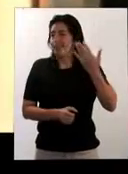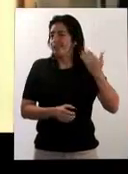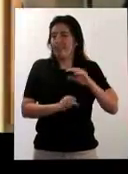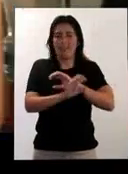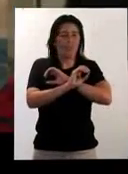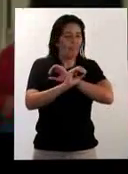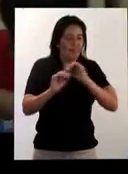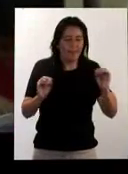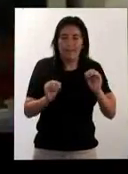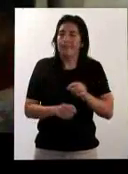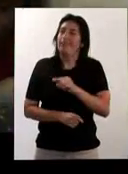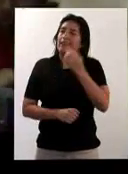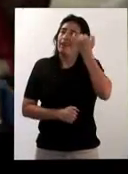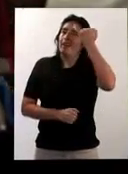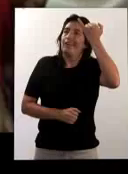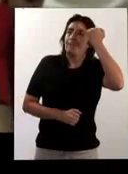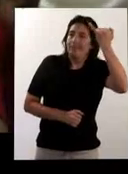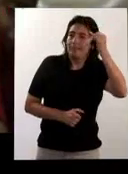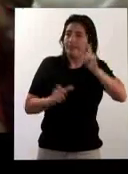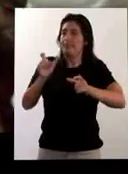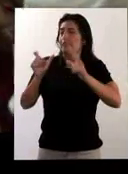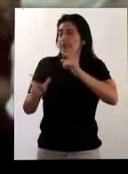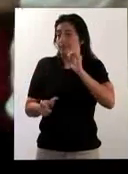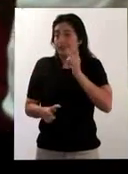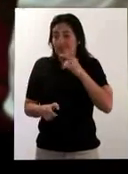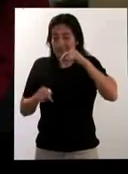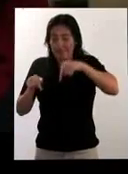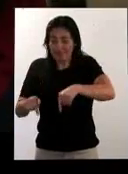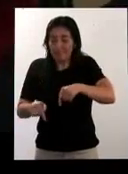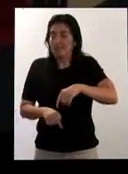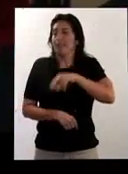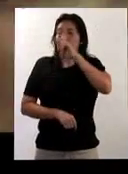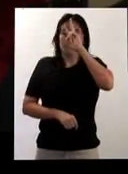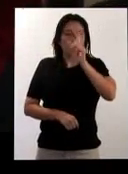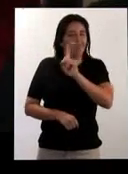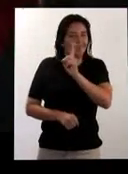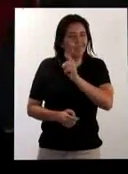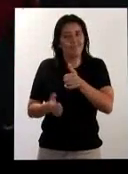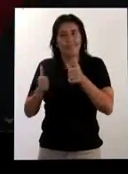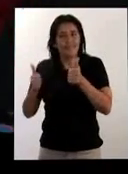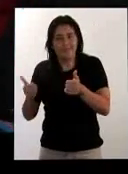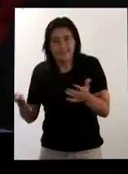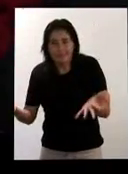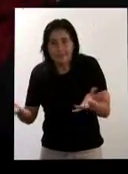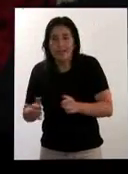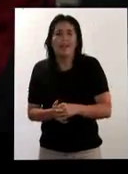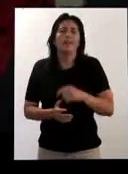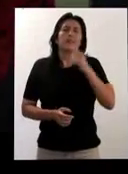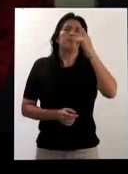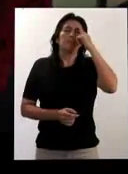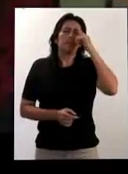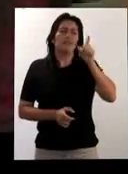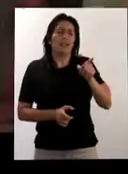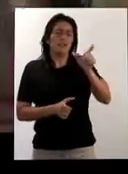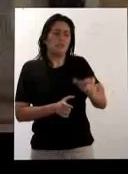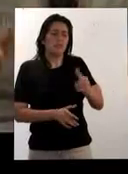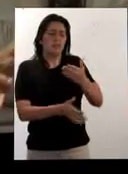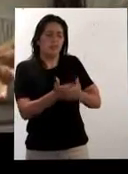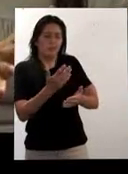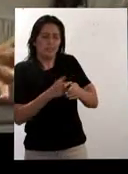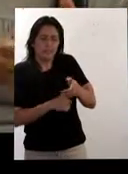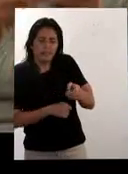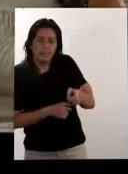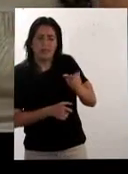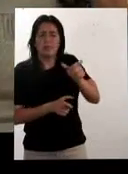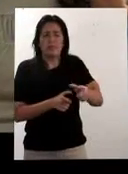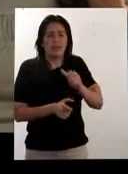años que no funciona. La manera, la concepción que se tiene de la persona sorda en nuestro país no es la correcta. Se piensa en una persona con